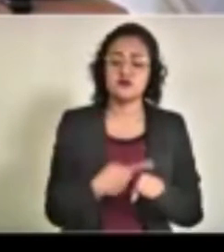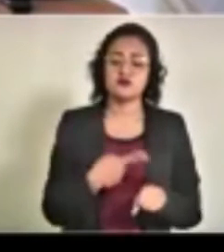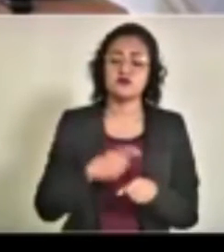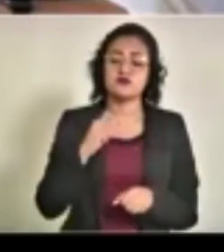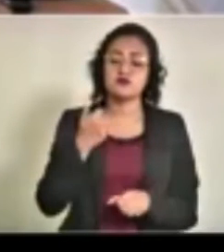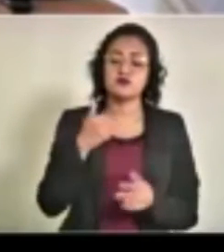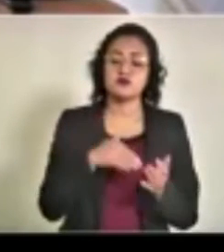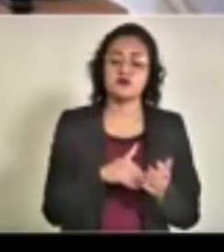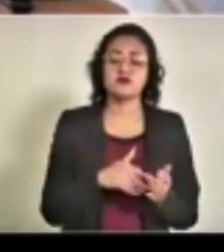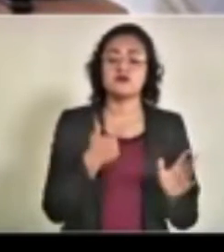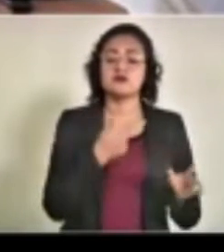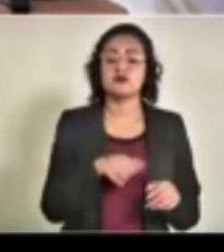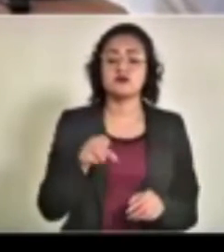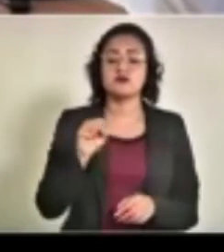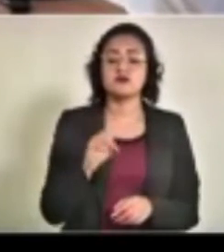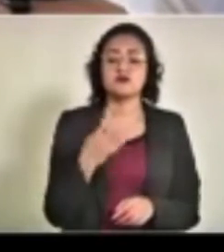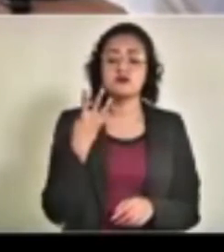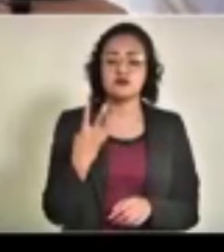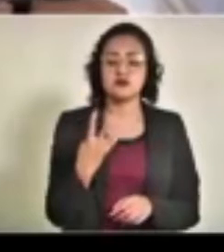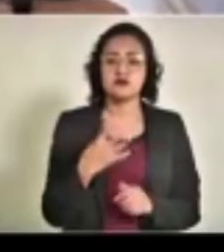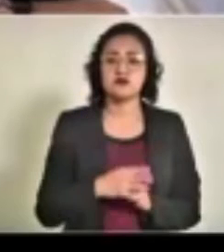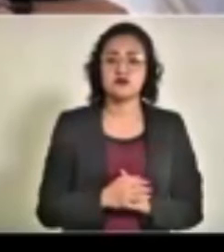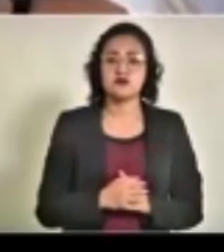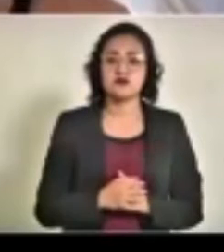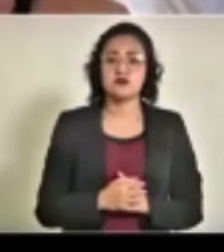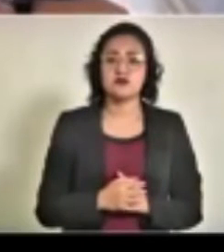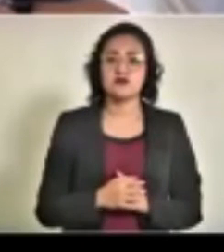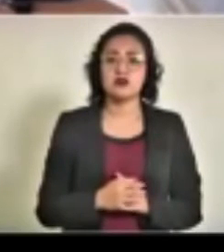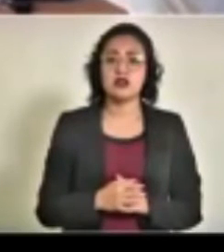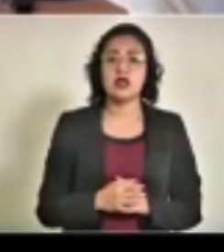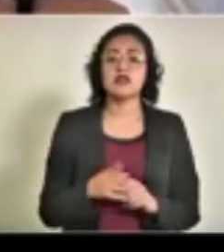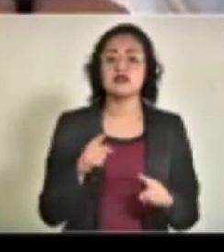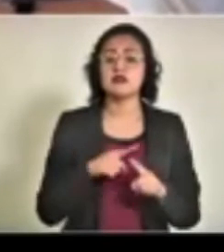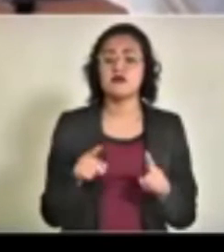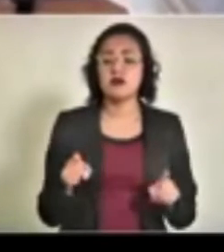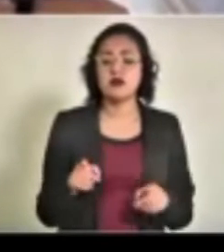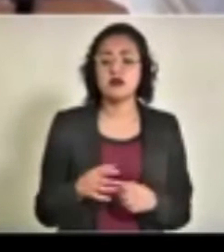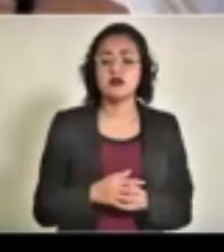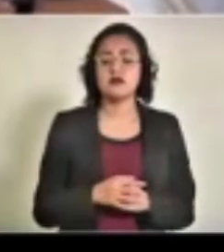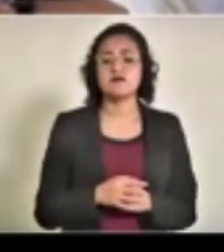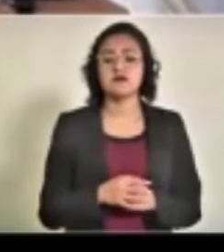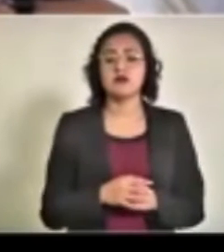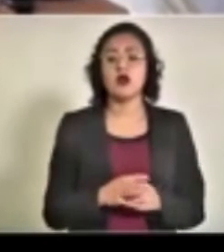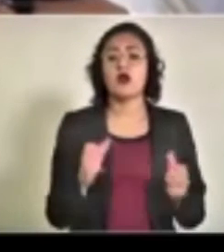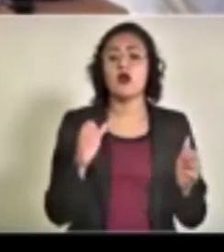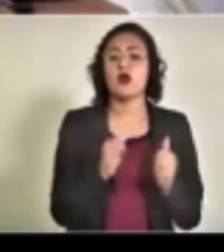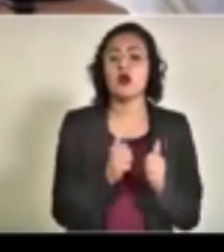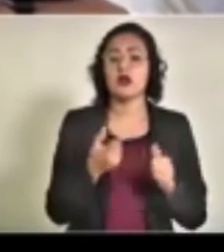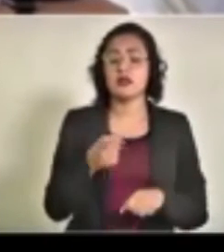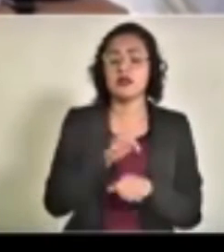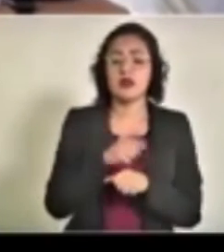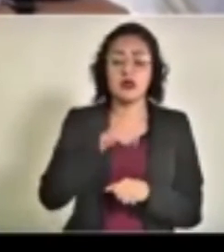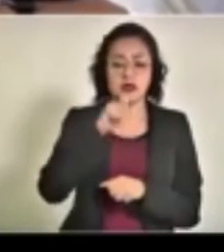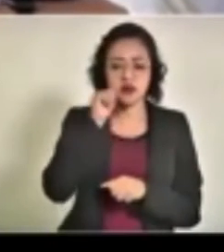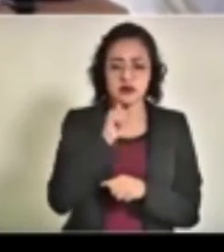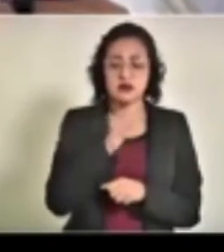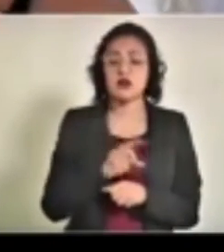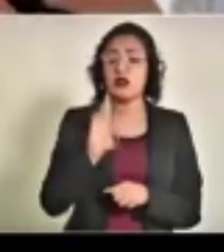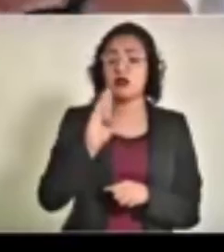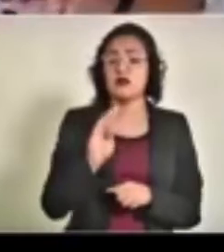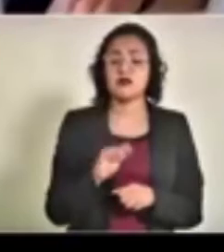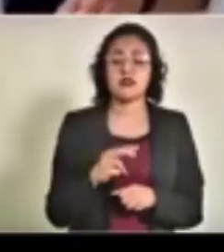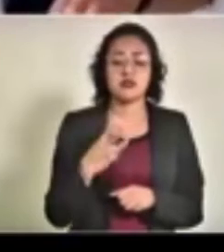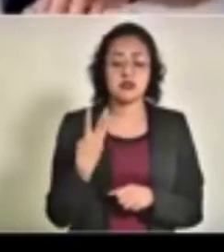26.764, una diferencia en plataforma con respecto al día de ayer de 93,